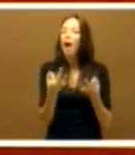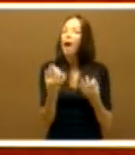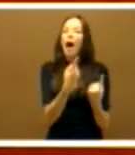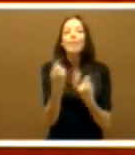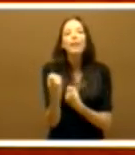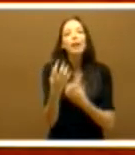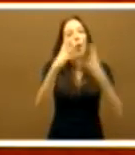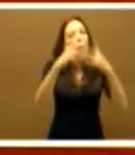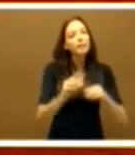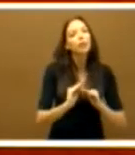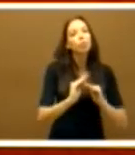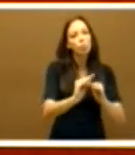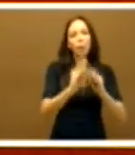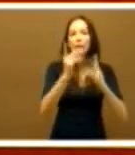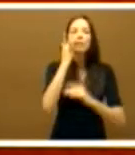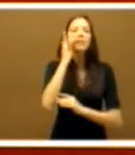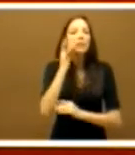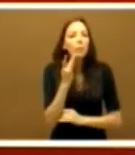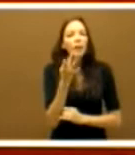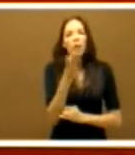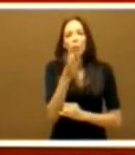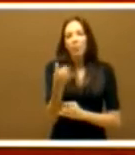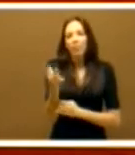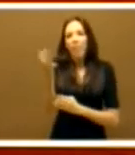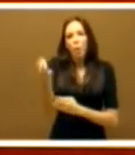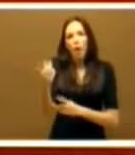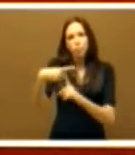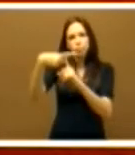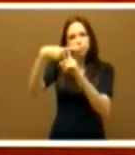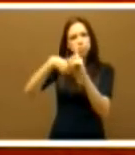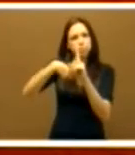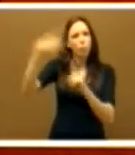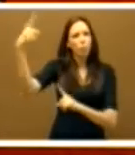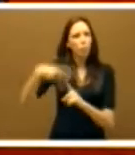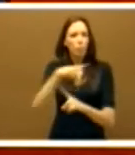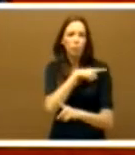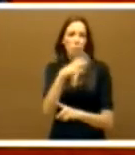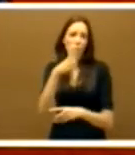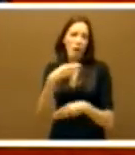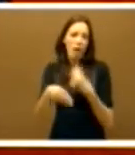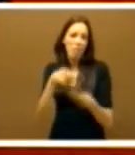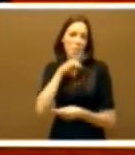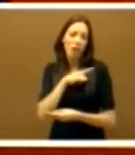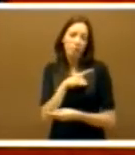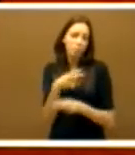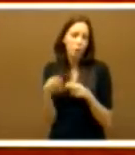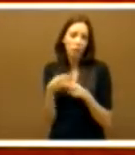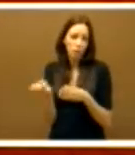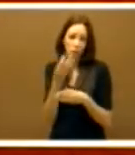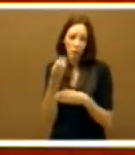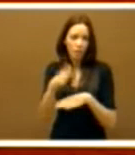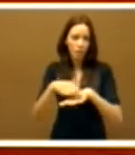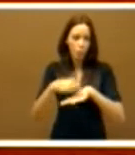frenemos el déficit desbocado en el que nos han sumido las nefastas políticas socialistas. Señor presidente,